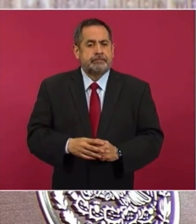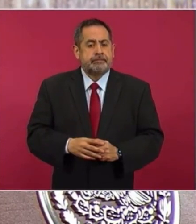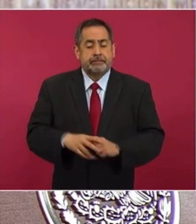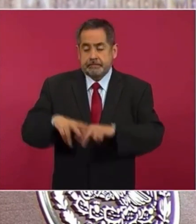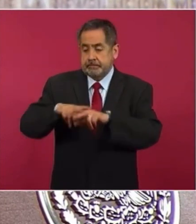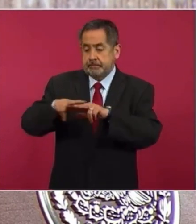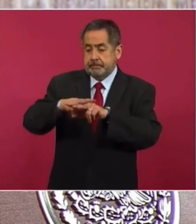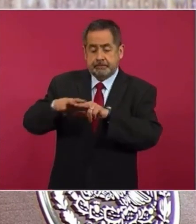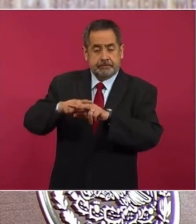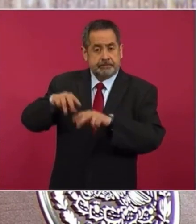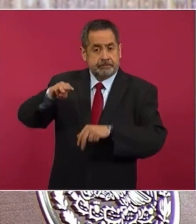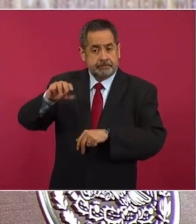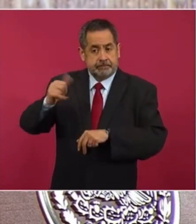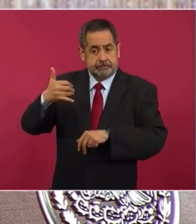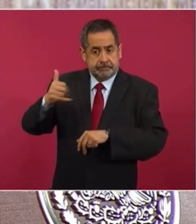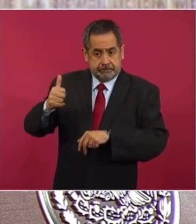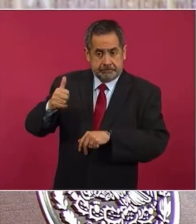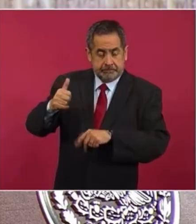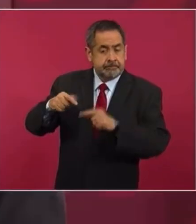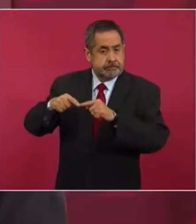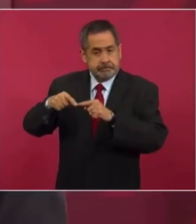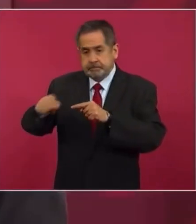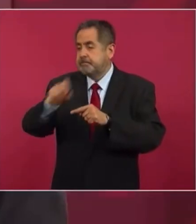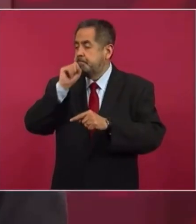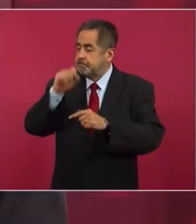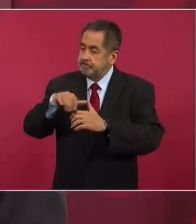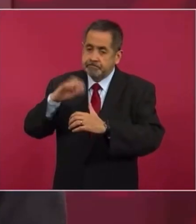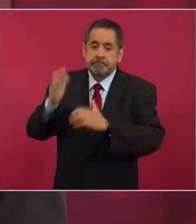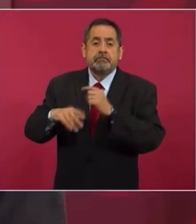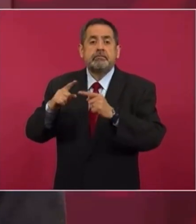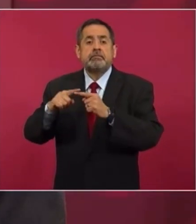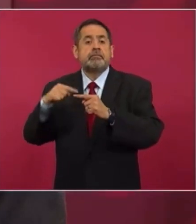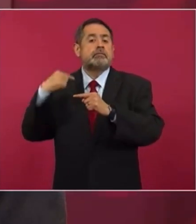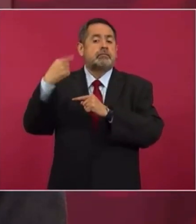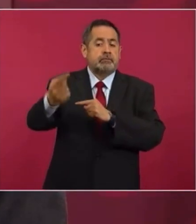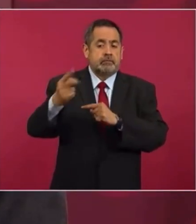Tren Maya en diciembre del año próximo.